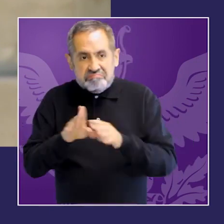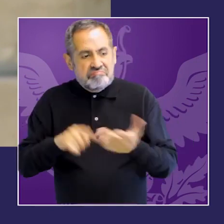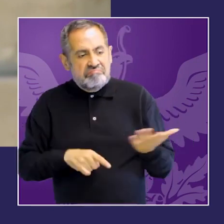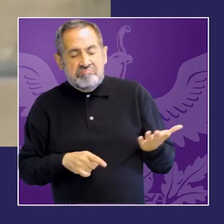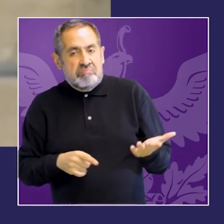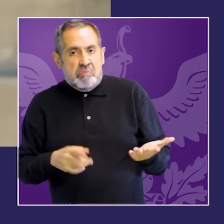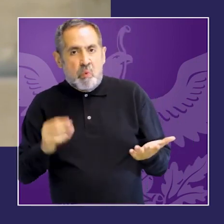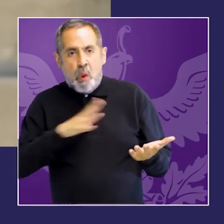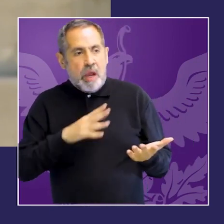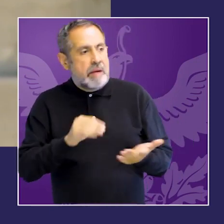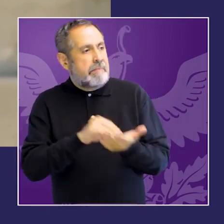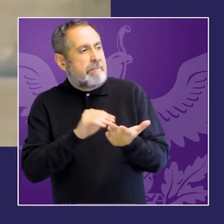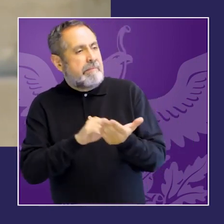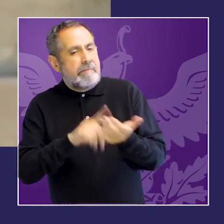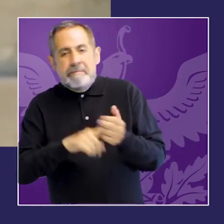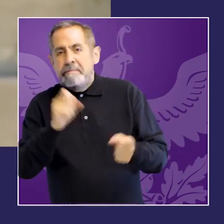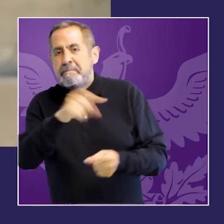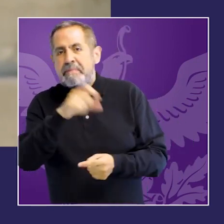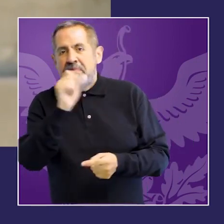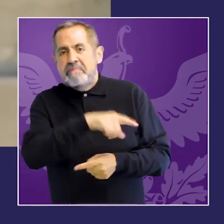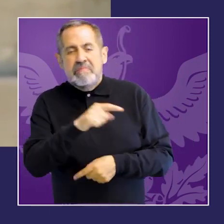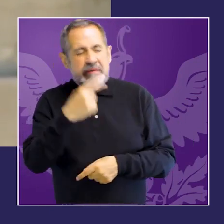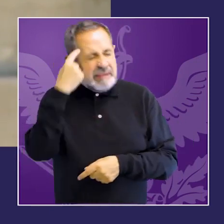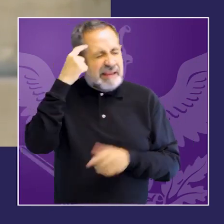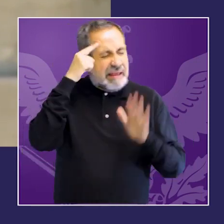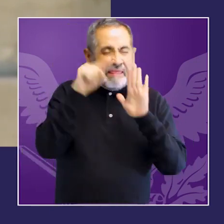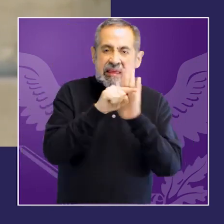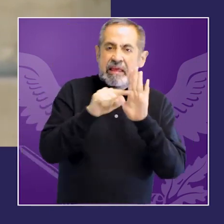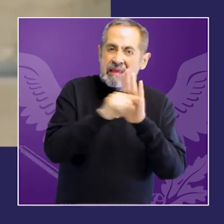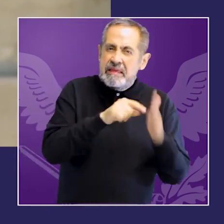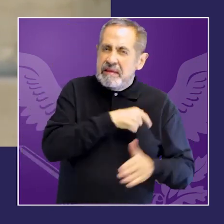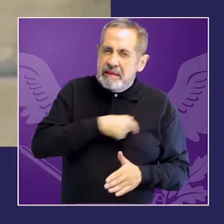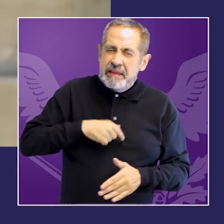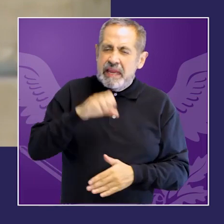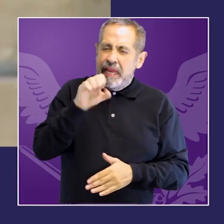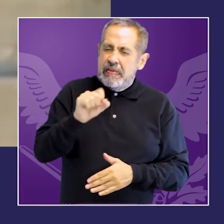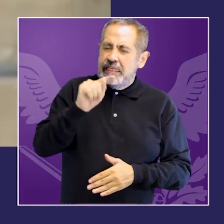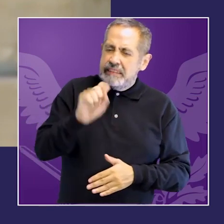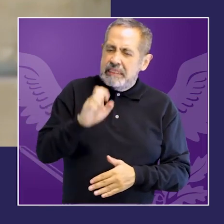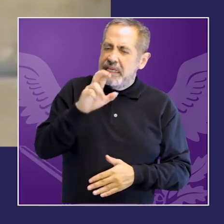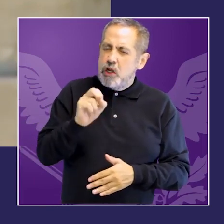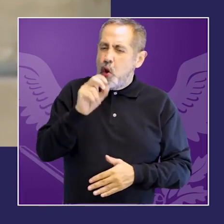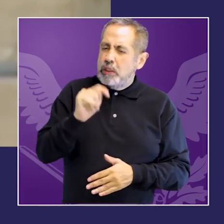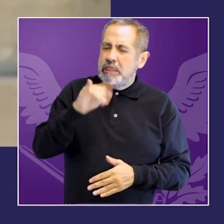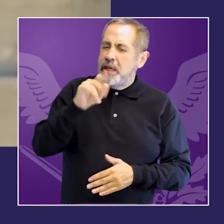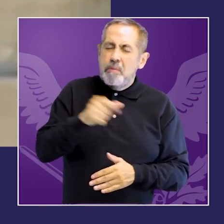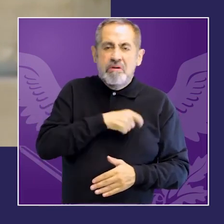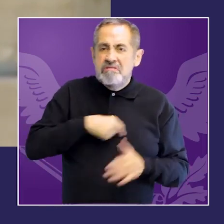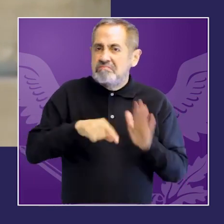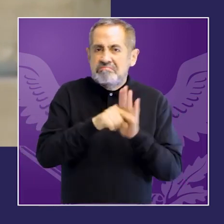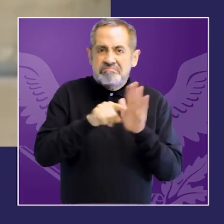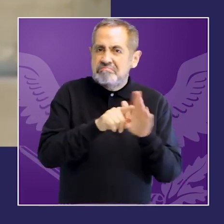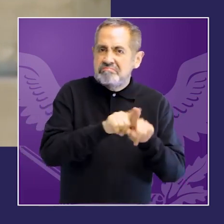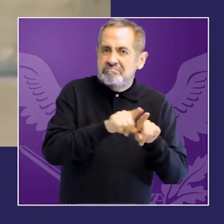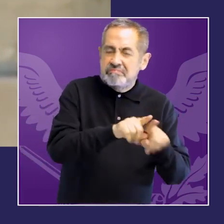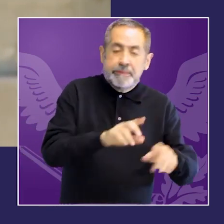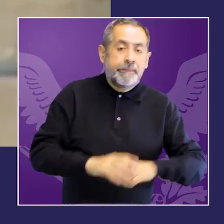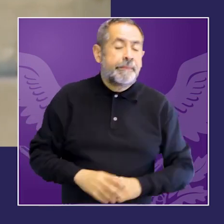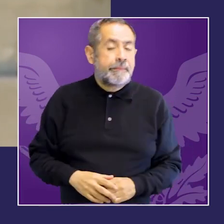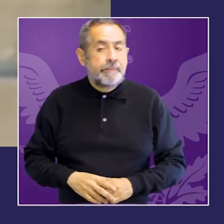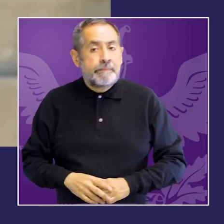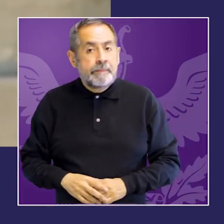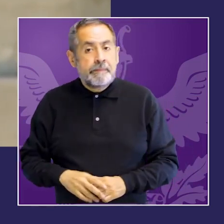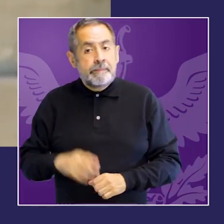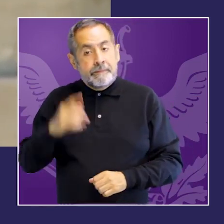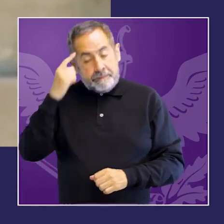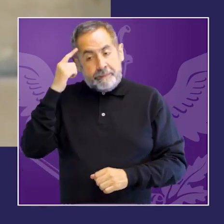de dirigir una investigación que se propuso analizar cuáles son las condiciones que habilitan o que facilitan